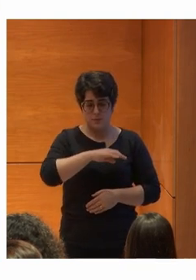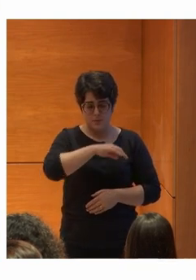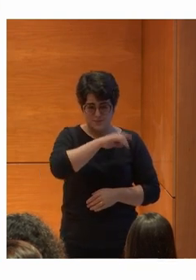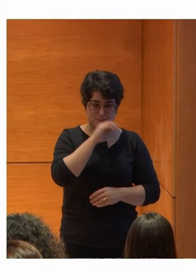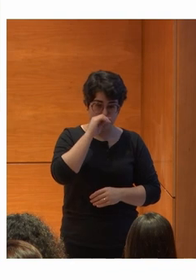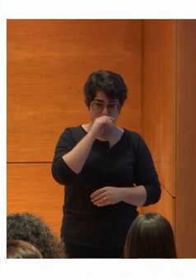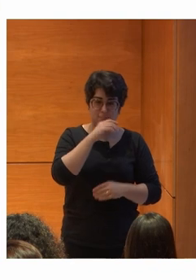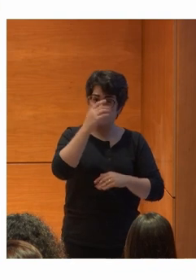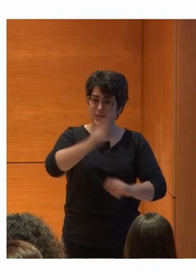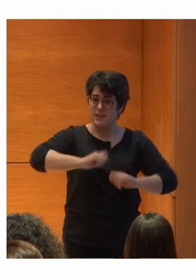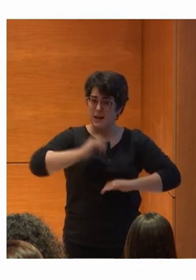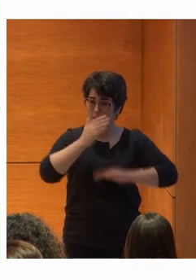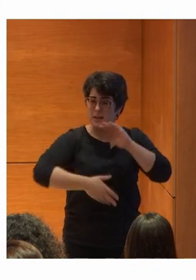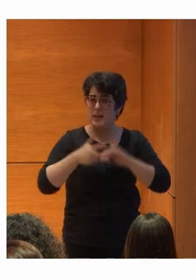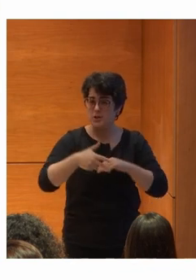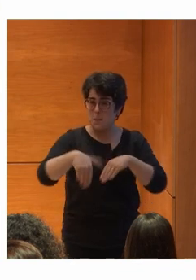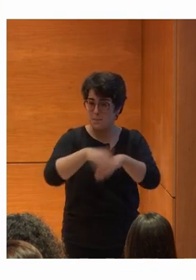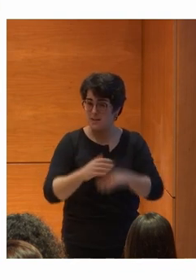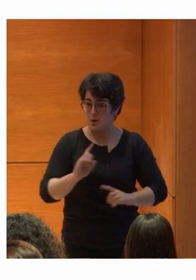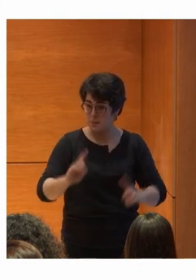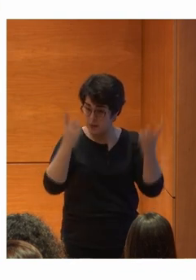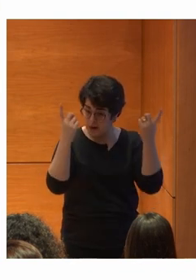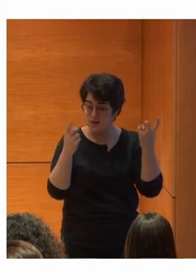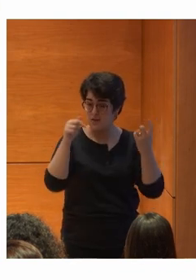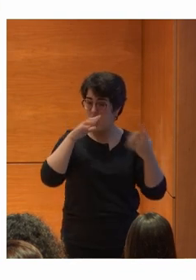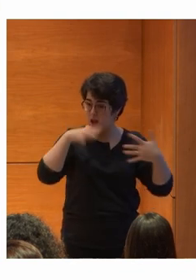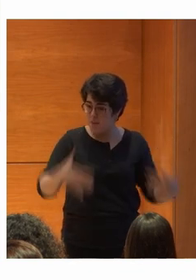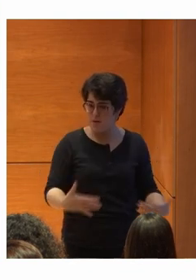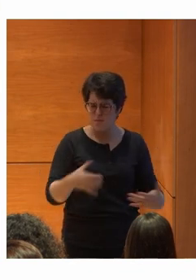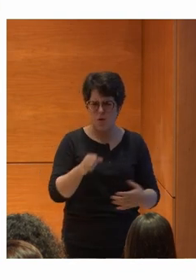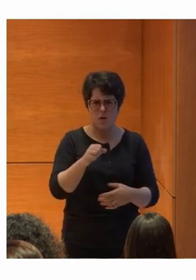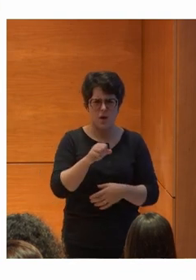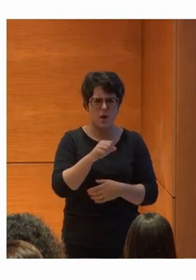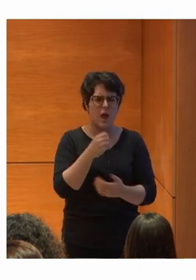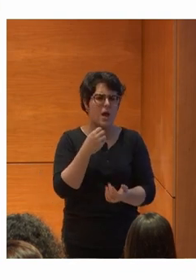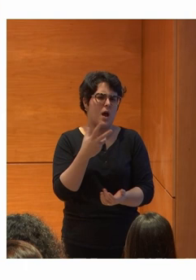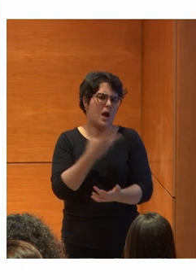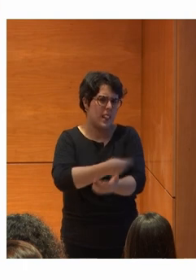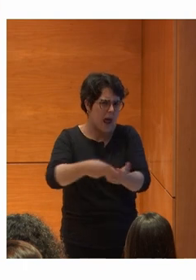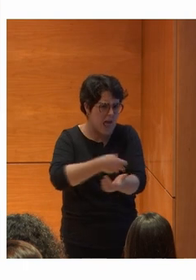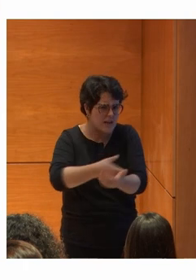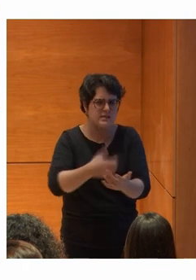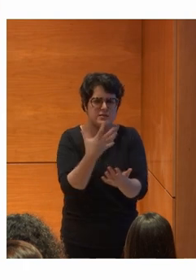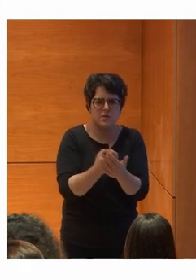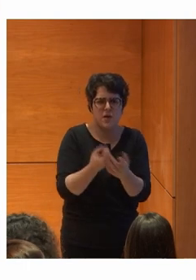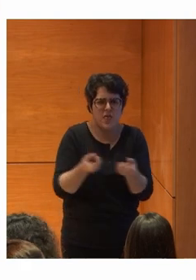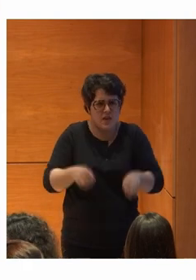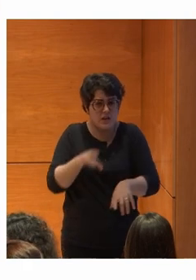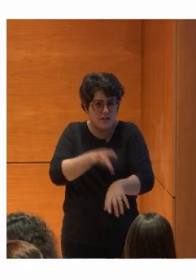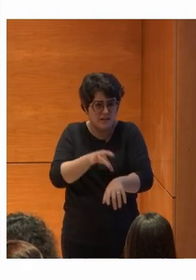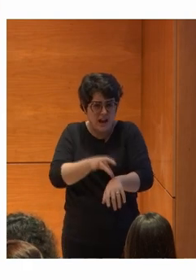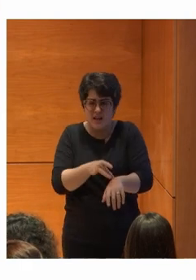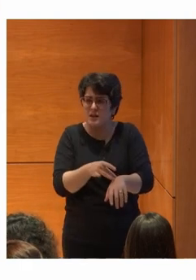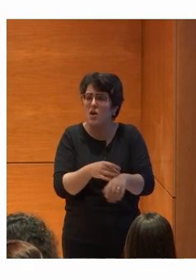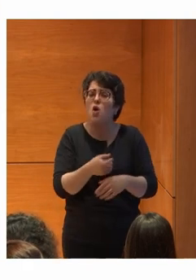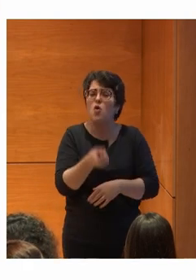Limita Sus derechos Más básicos Es decir Hoy en día Descargarte unos análisis Ir al médico Coger una cita sanitaria Todo lo hacemos